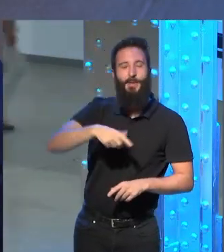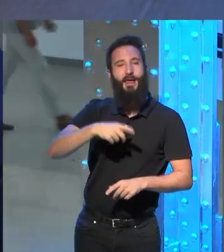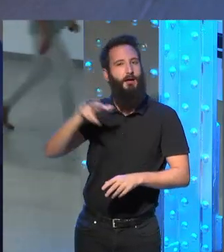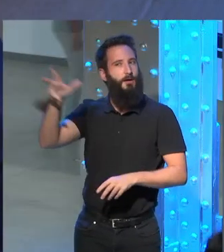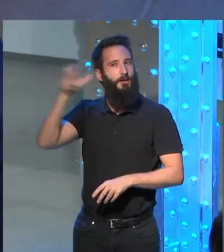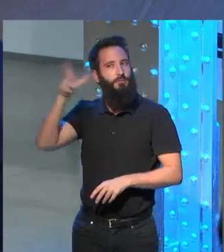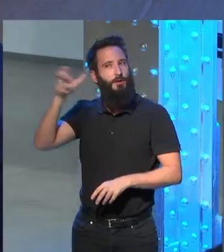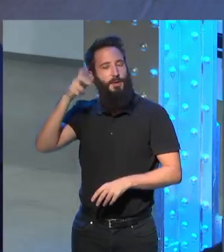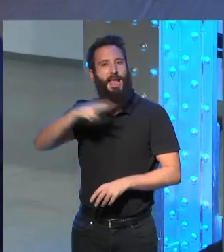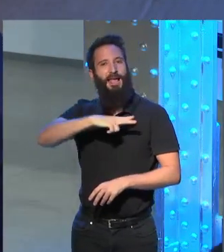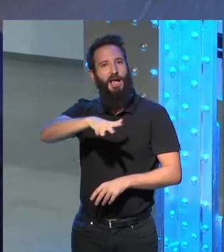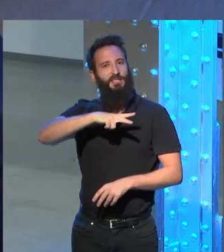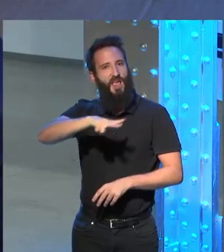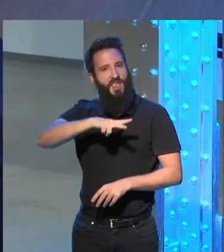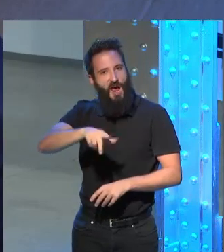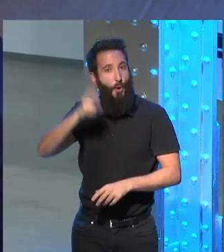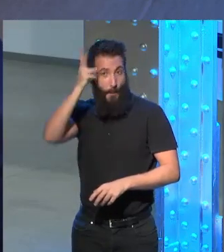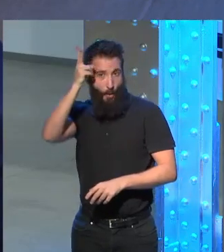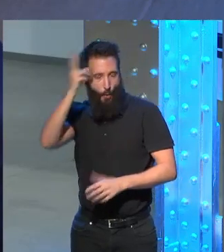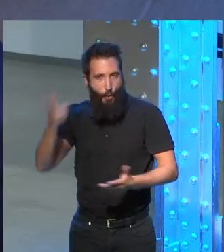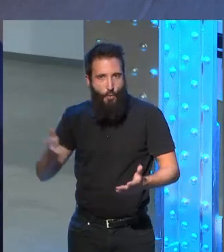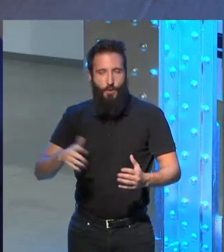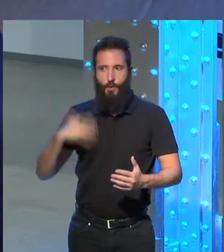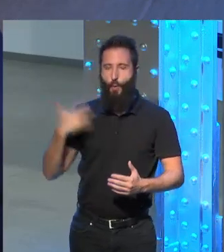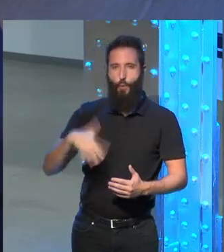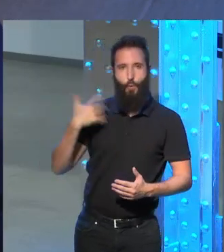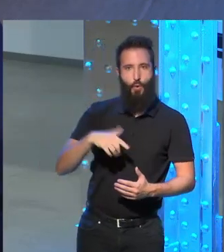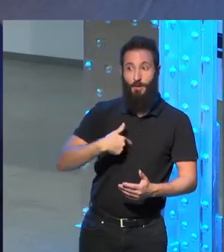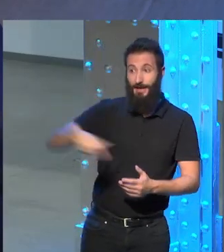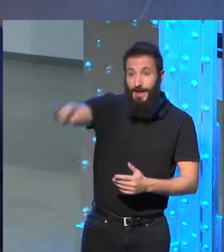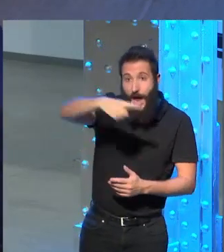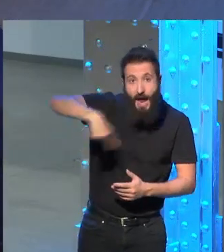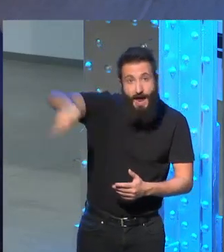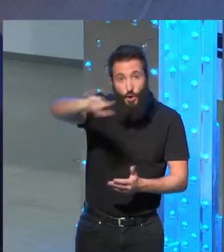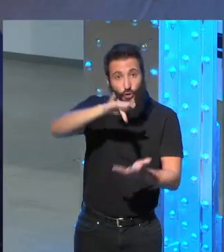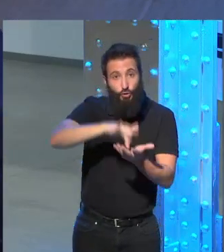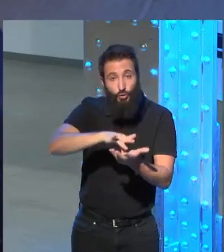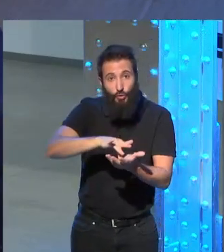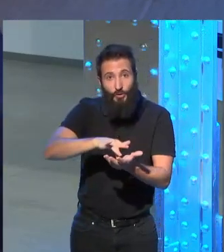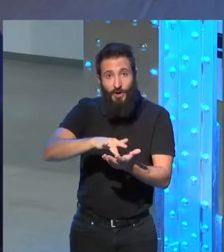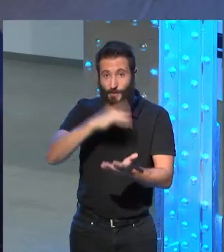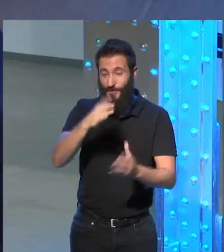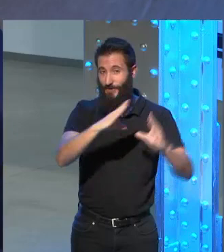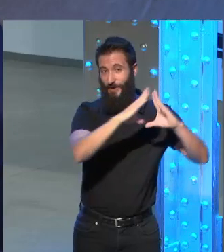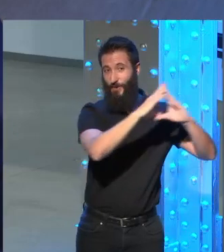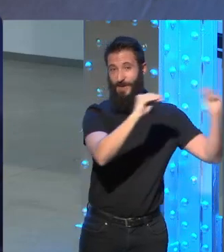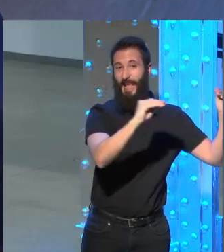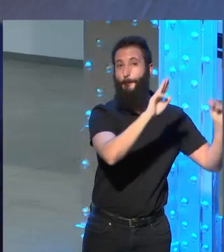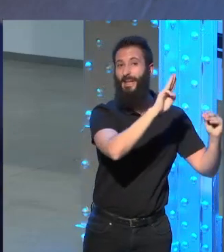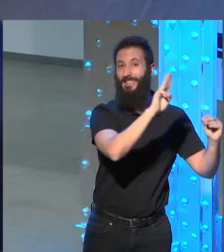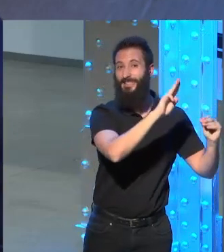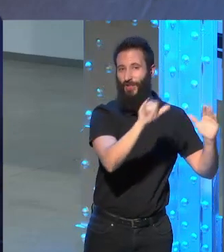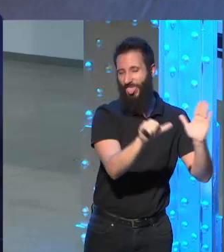en su variante peruana y bueno pues fueron ellos los que como Princeton está muy cerquita